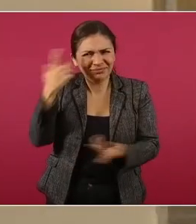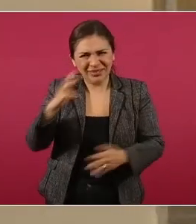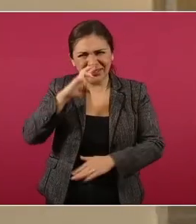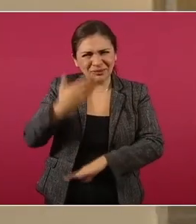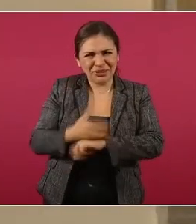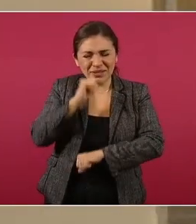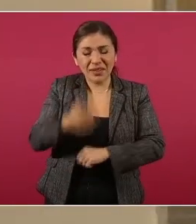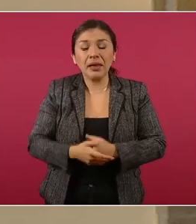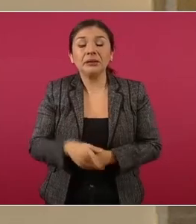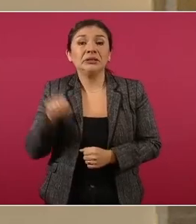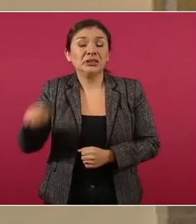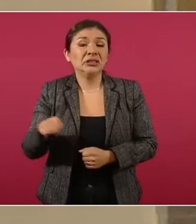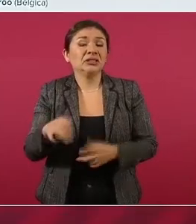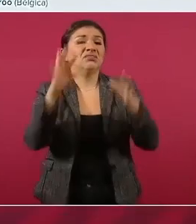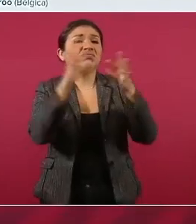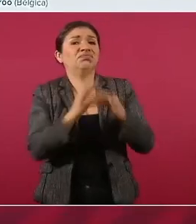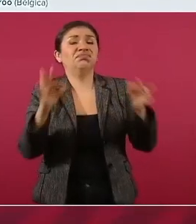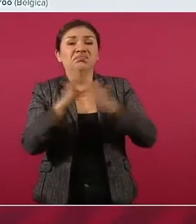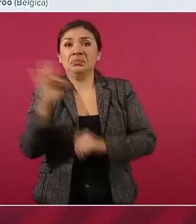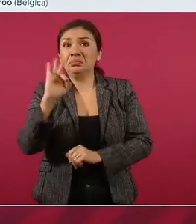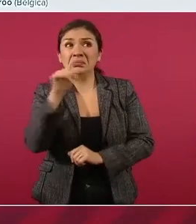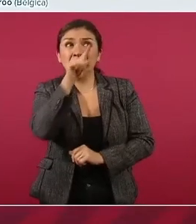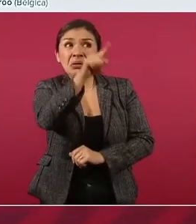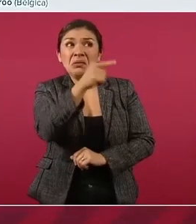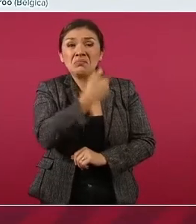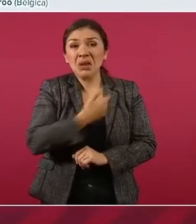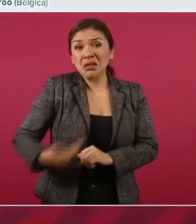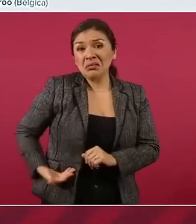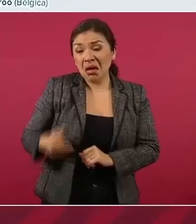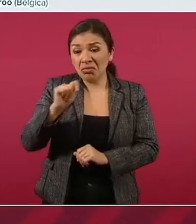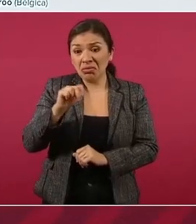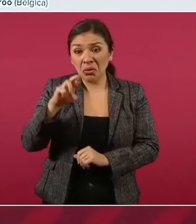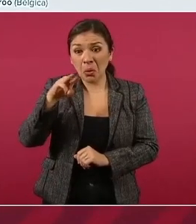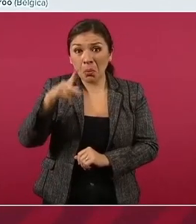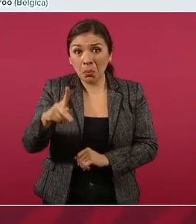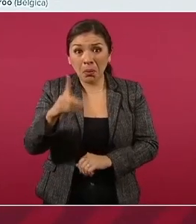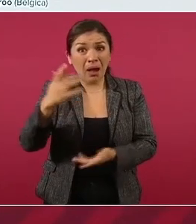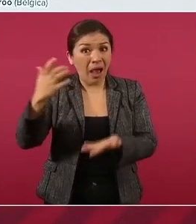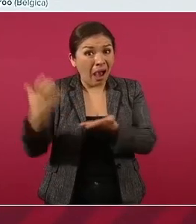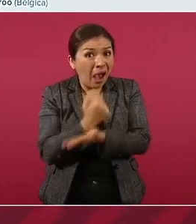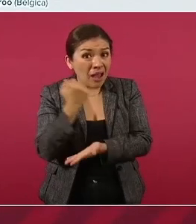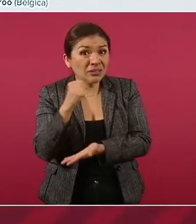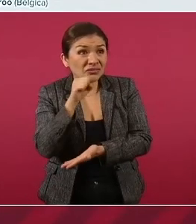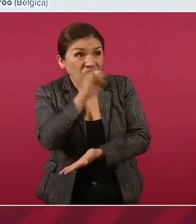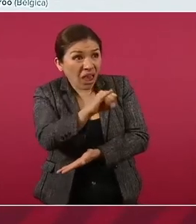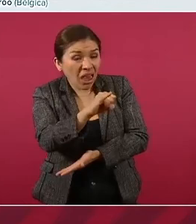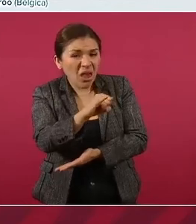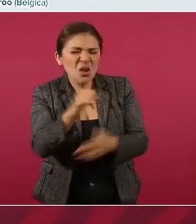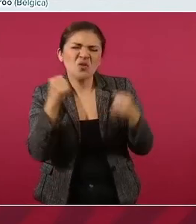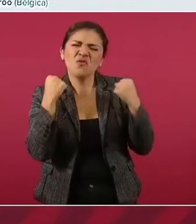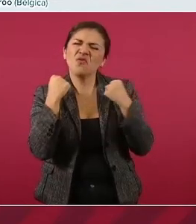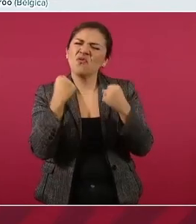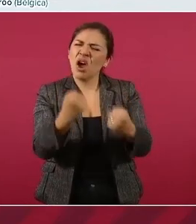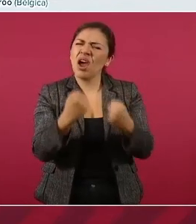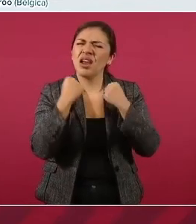si ganaba el presidente Trump iba a haber un huracán